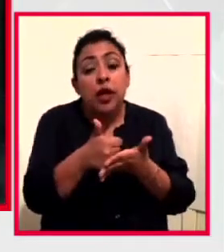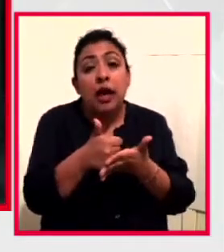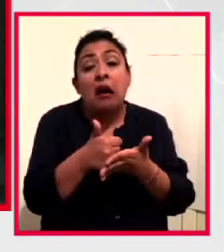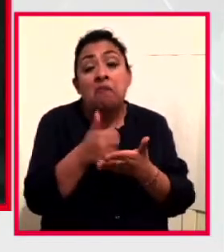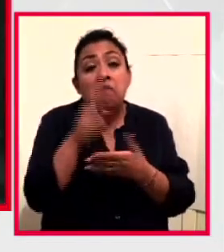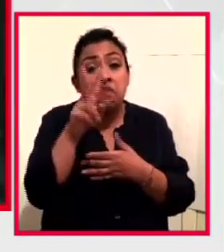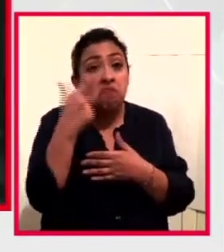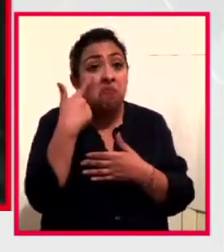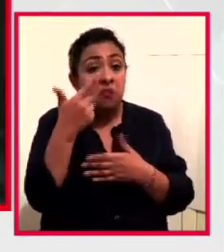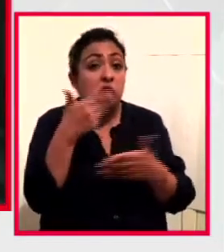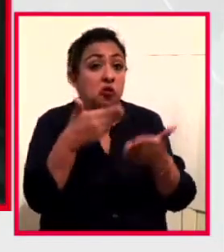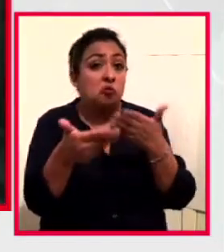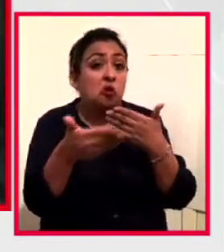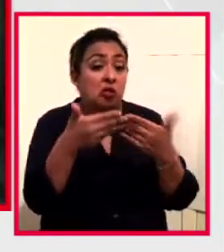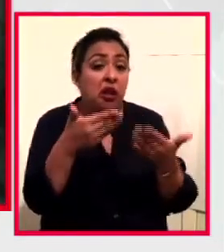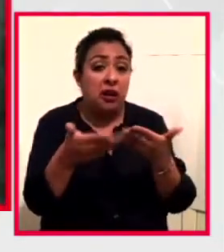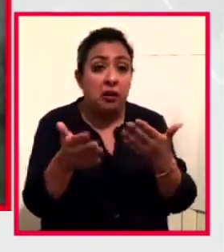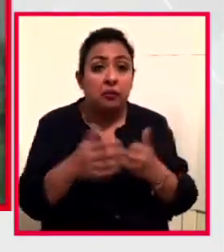moderna.